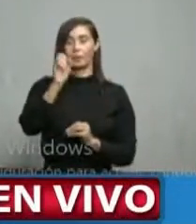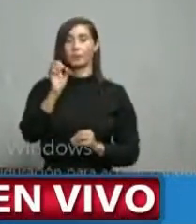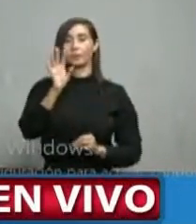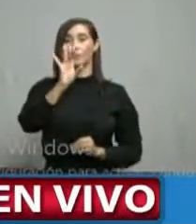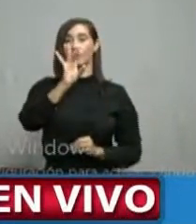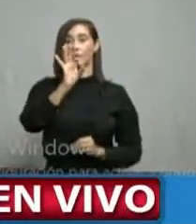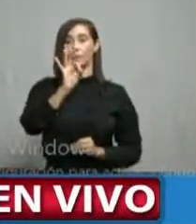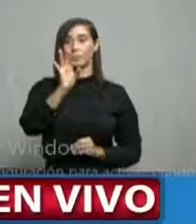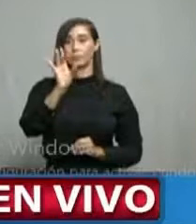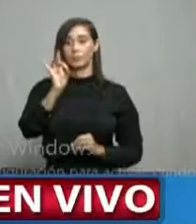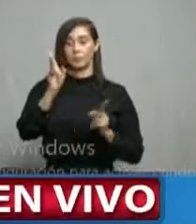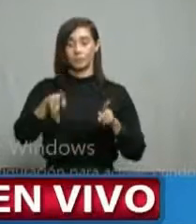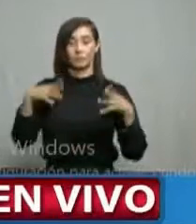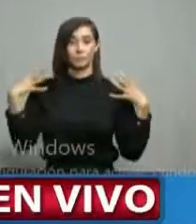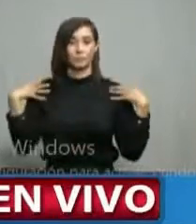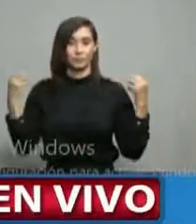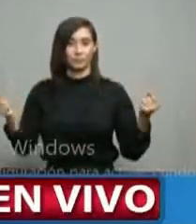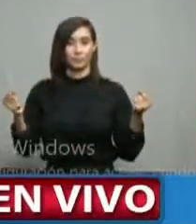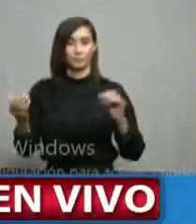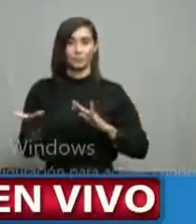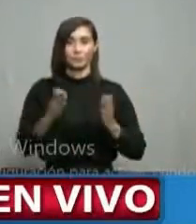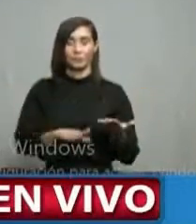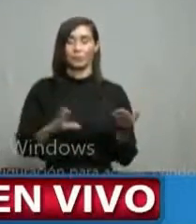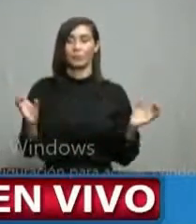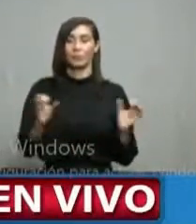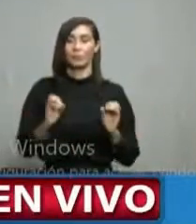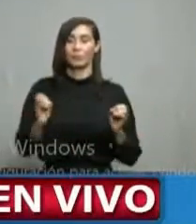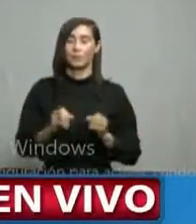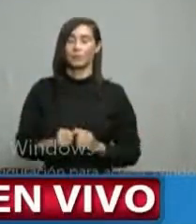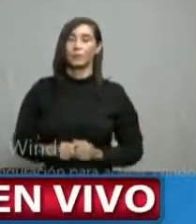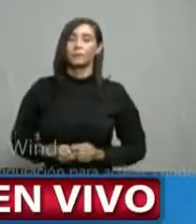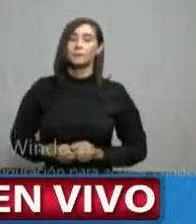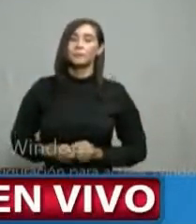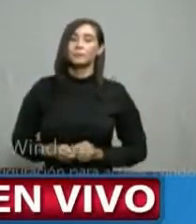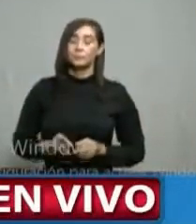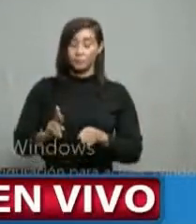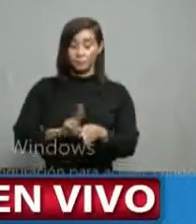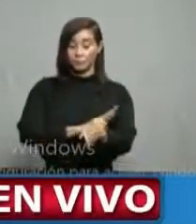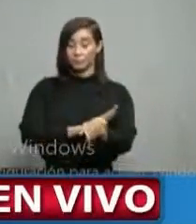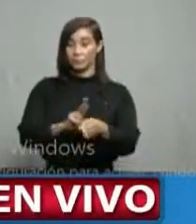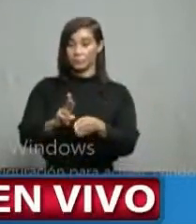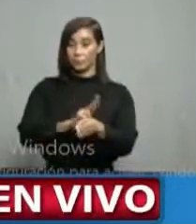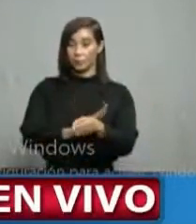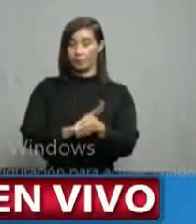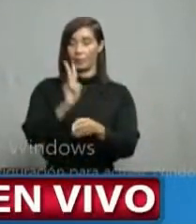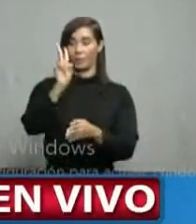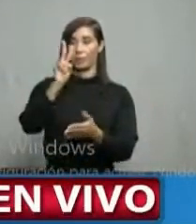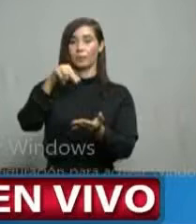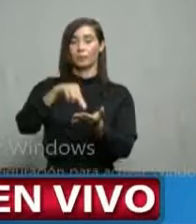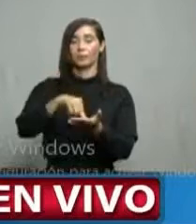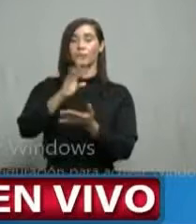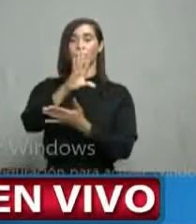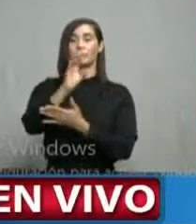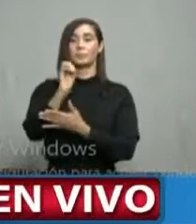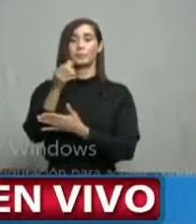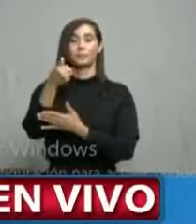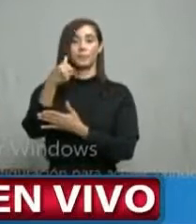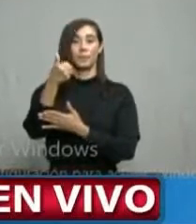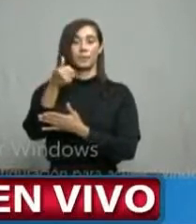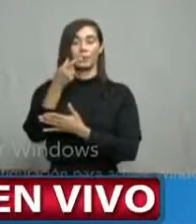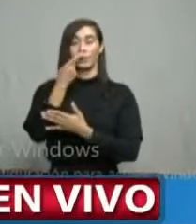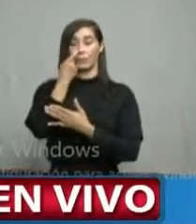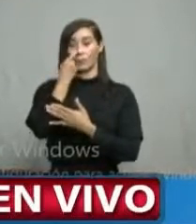recuperados, 0 fallecimientos. La Romana, 2.510